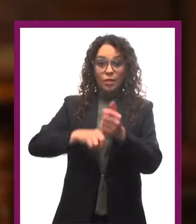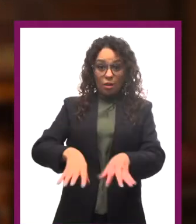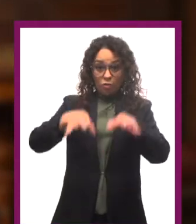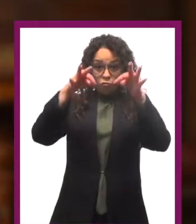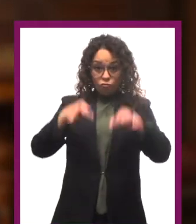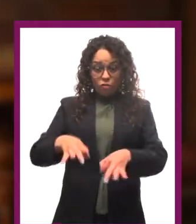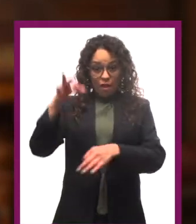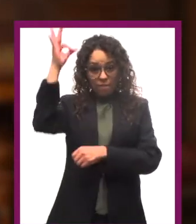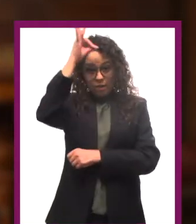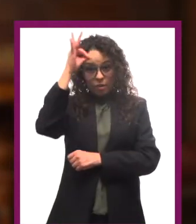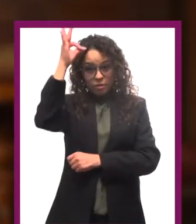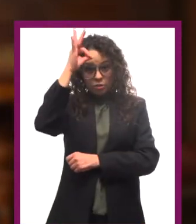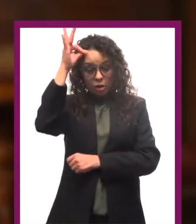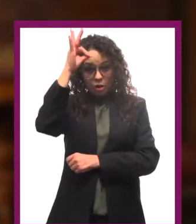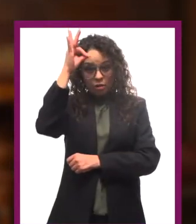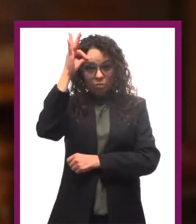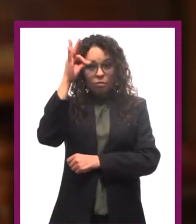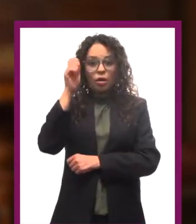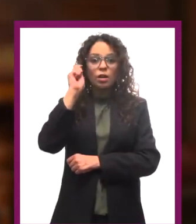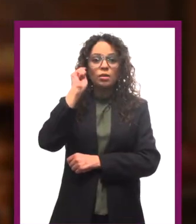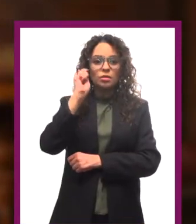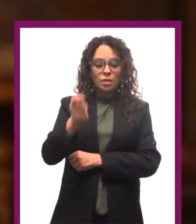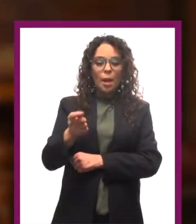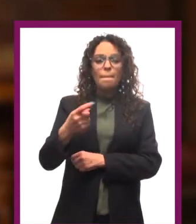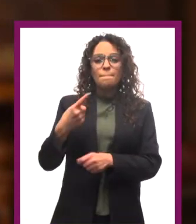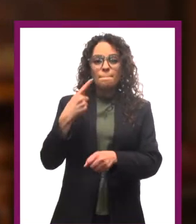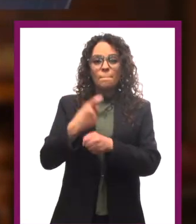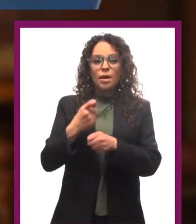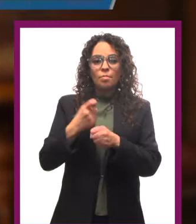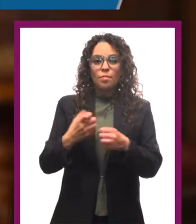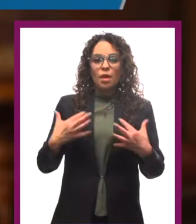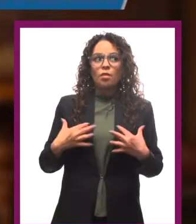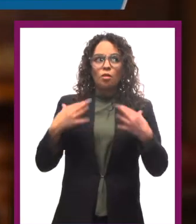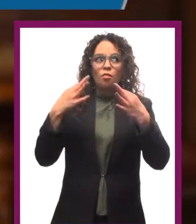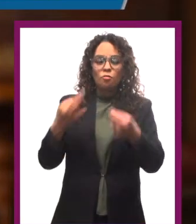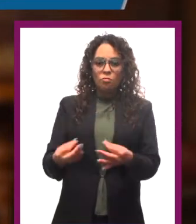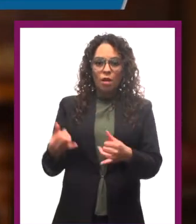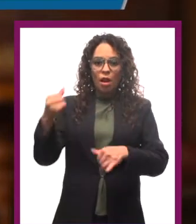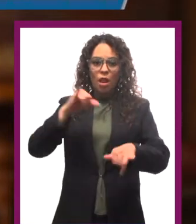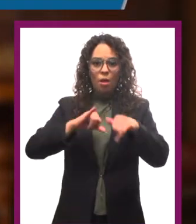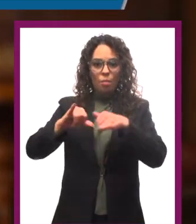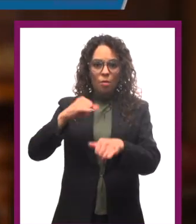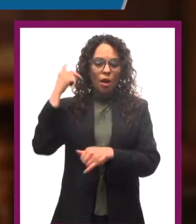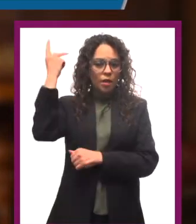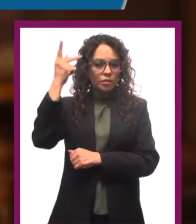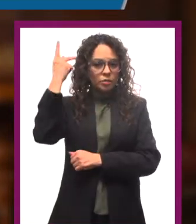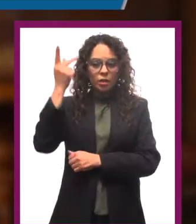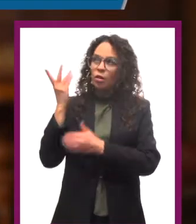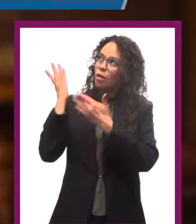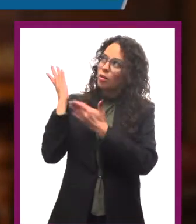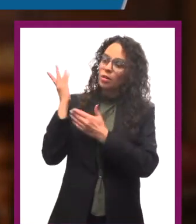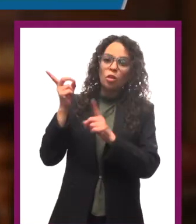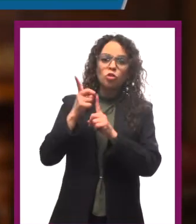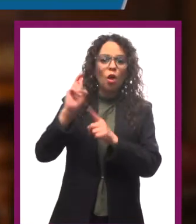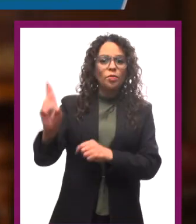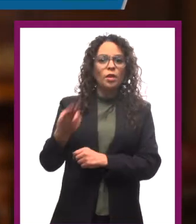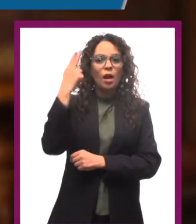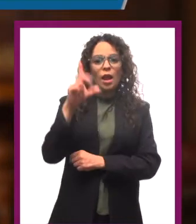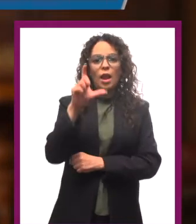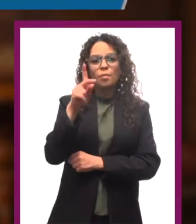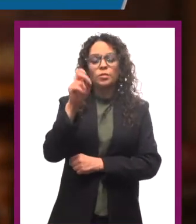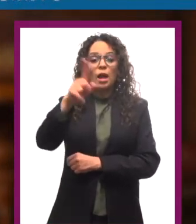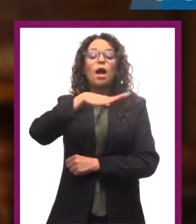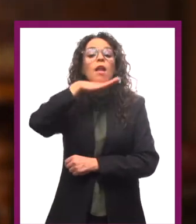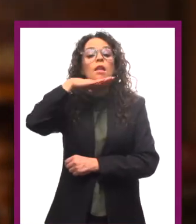realidad fue el fisiólogo y filósofo Bündchen Bond quien fundó el primer laboratorio de psicología experimental en la